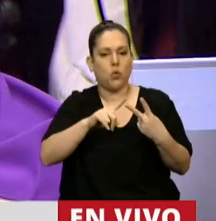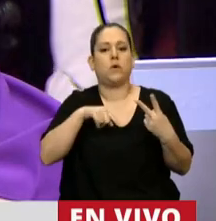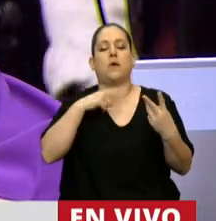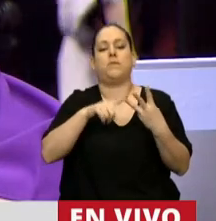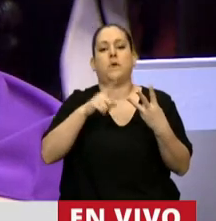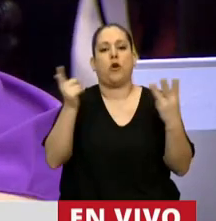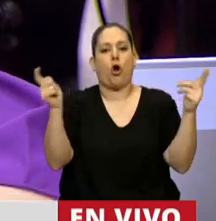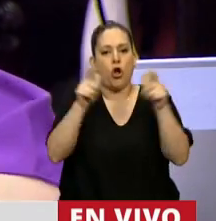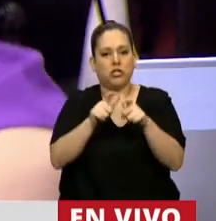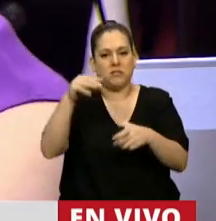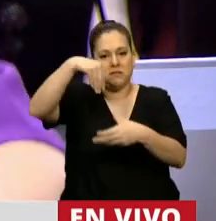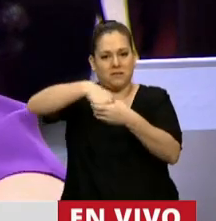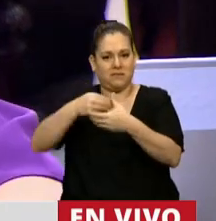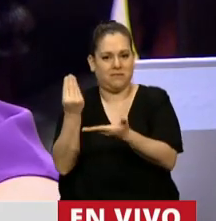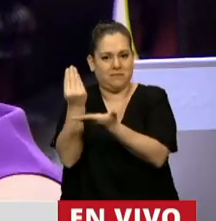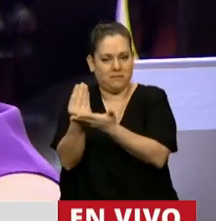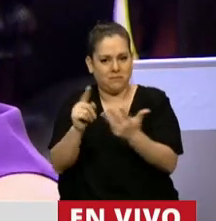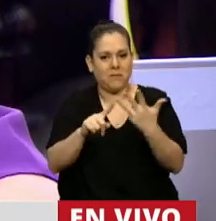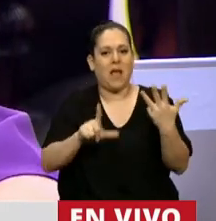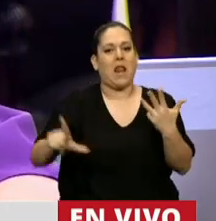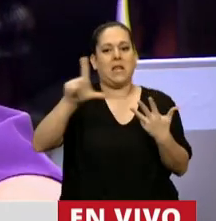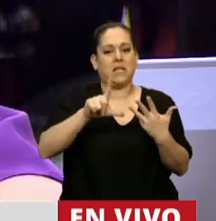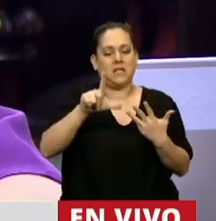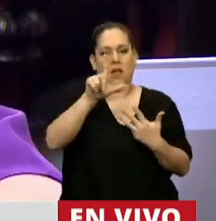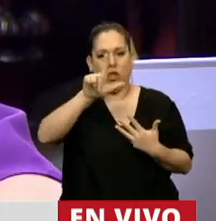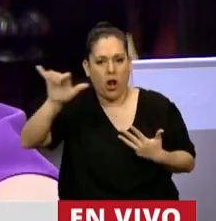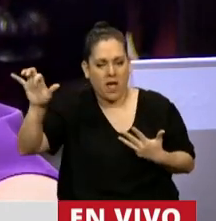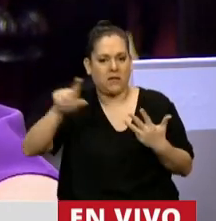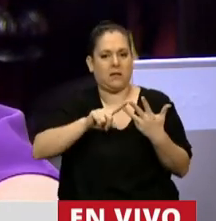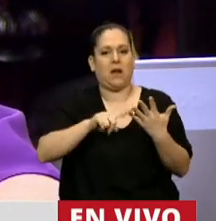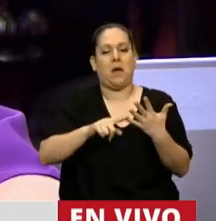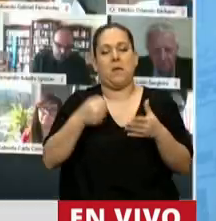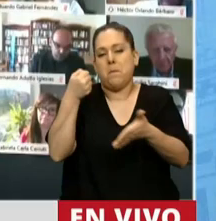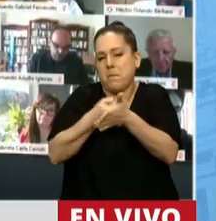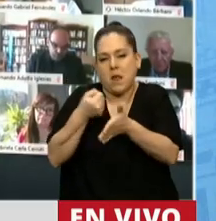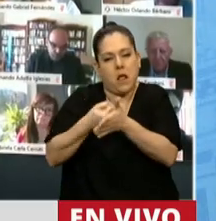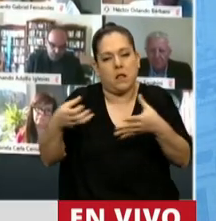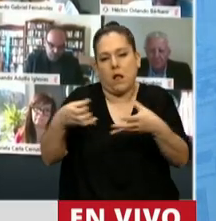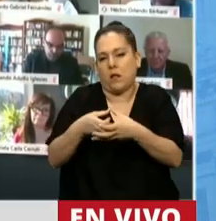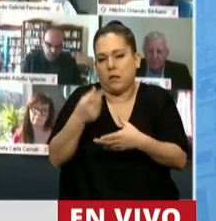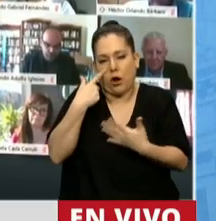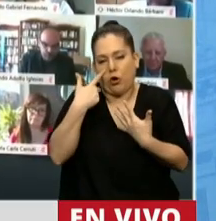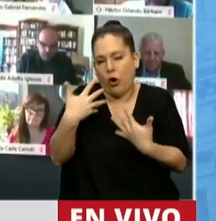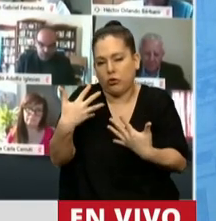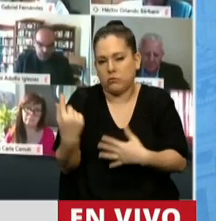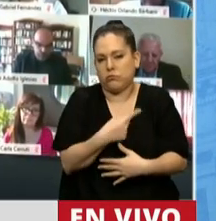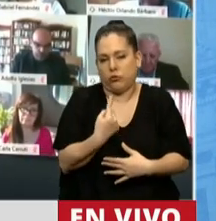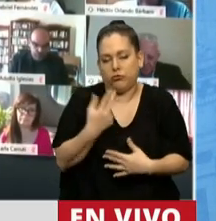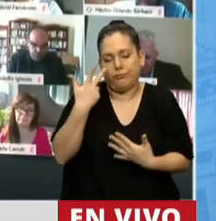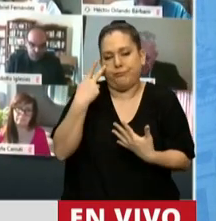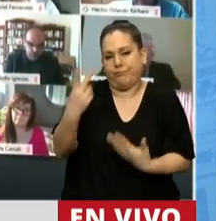fue concejal del distrito, es licenciado en letras, es un militante reconocido por todos nosotros,